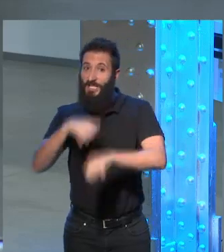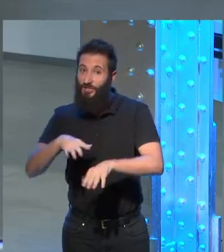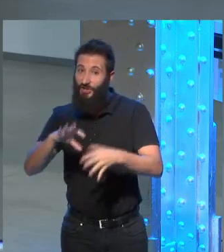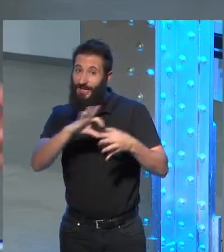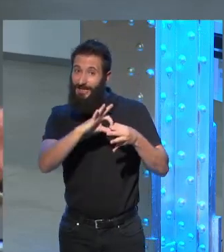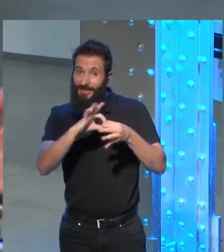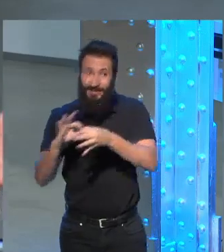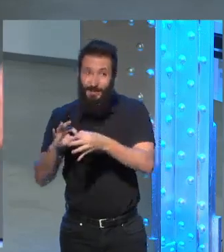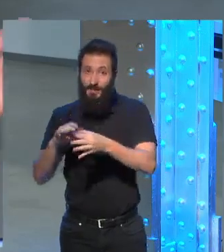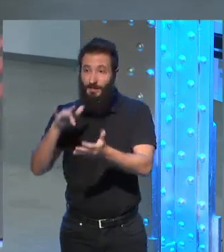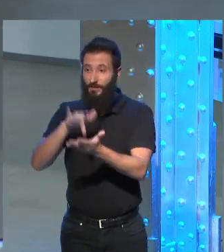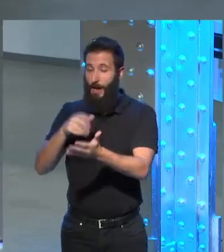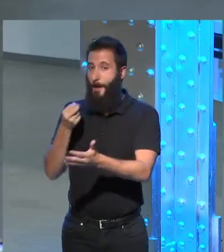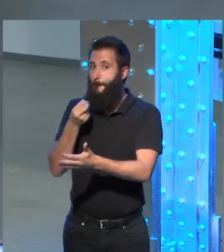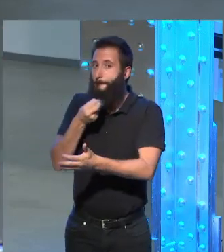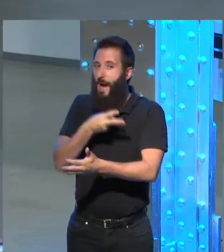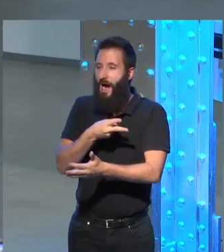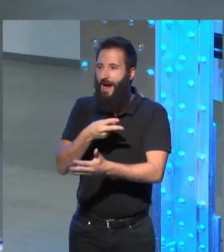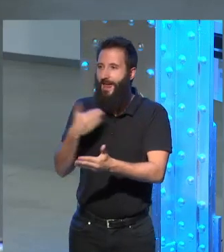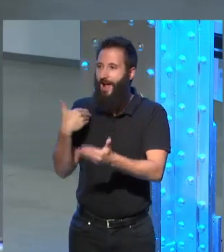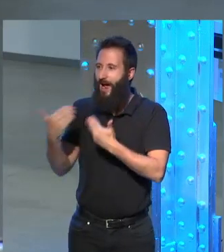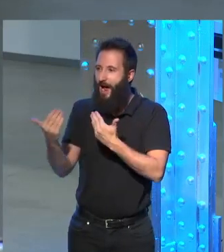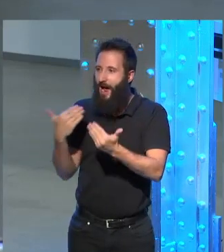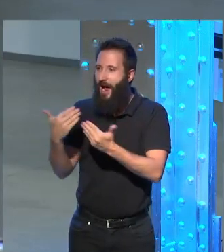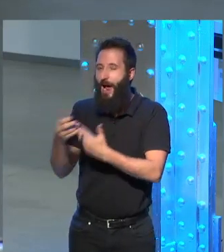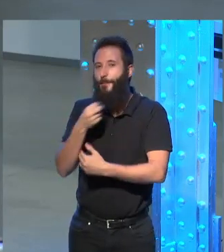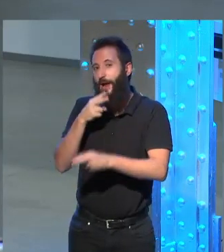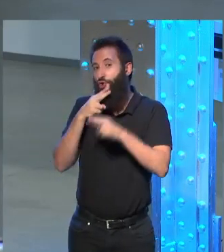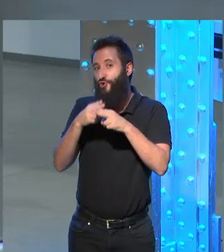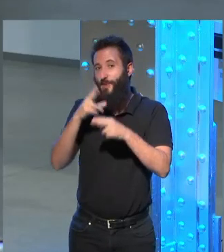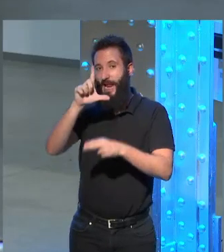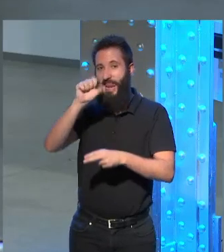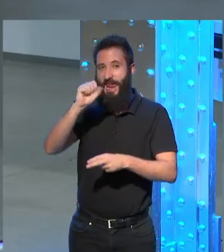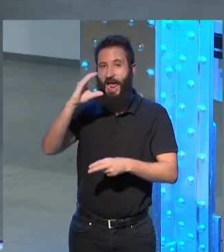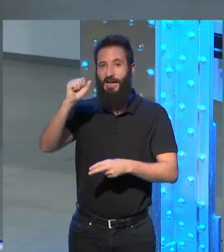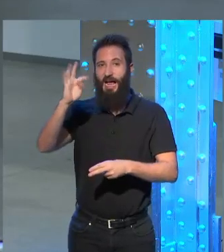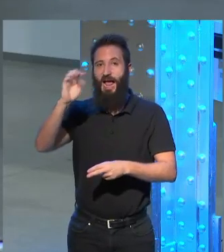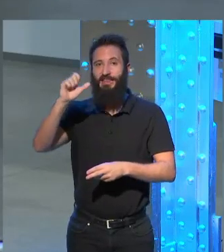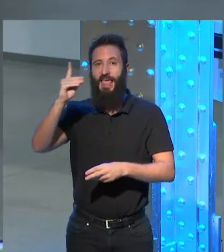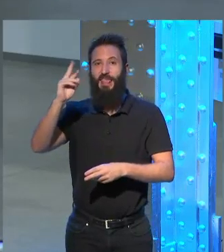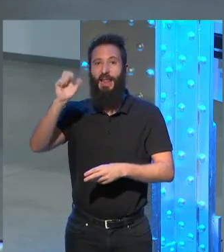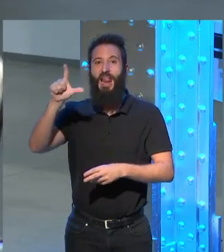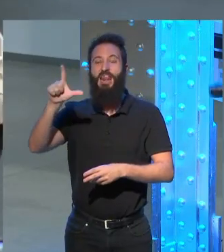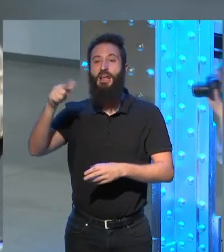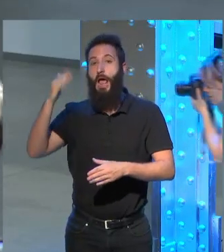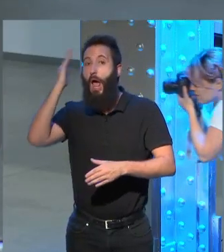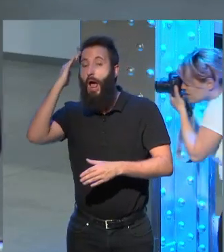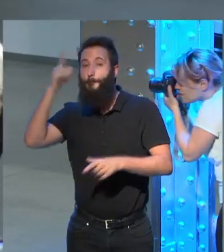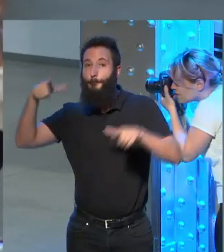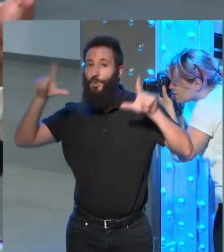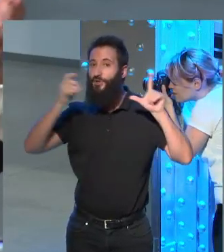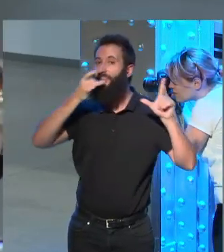conversación en un barcito como la catedral entre un muchacho de una